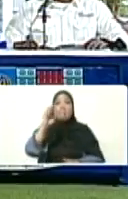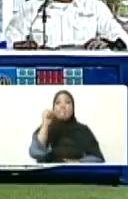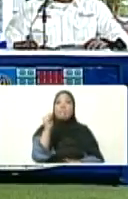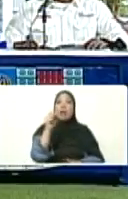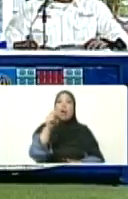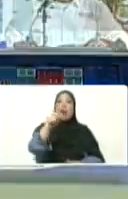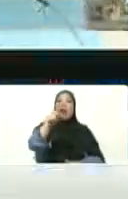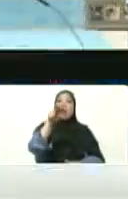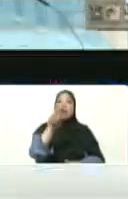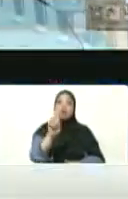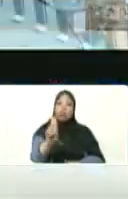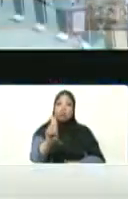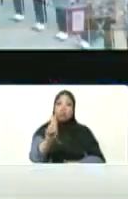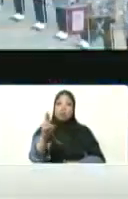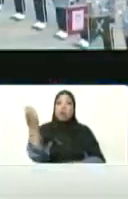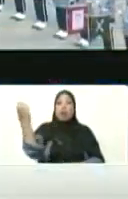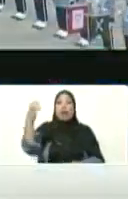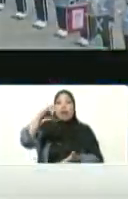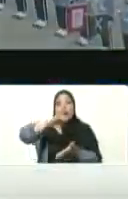capital de Azerbaiyán,